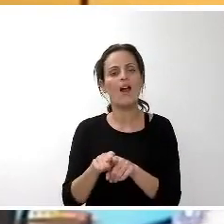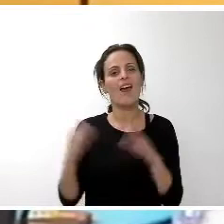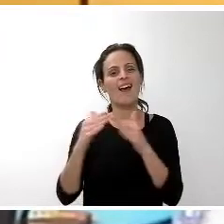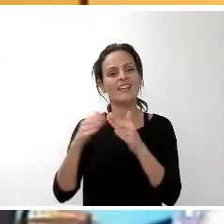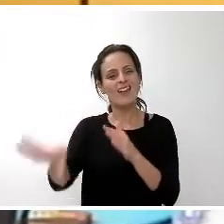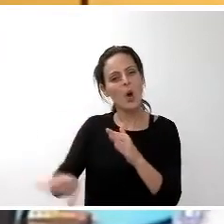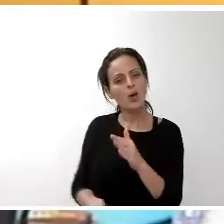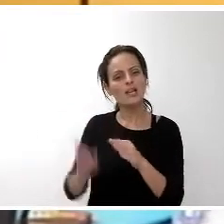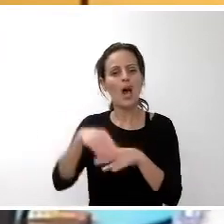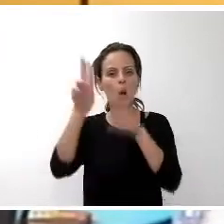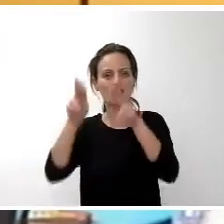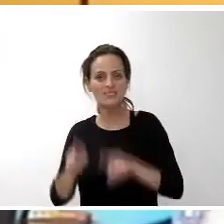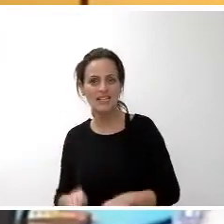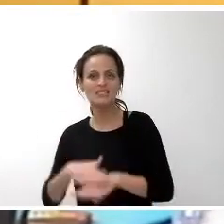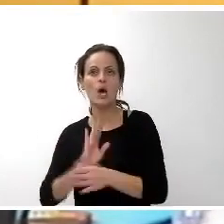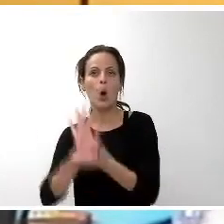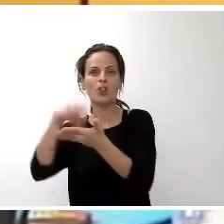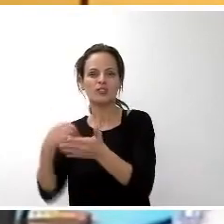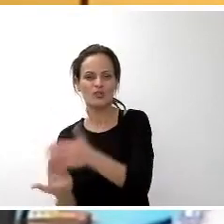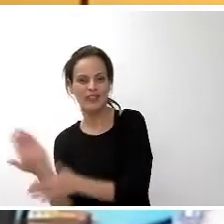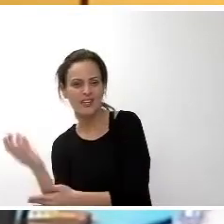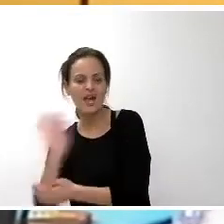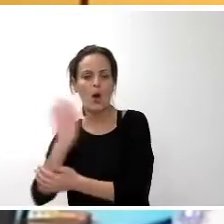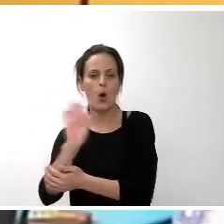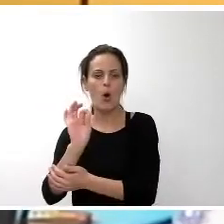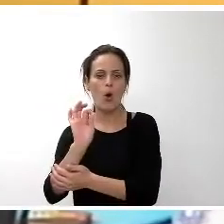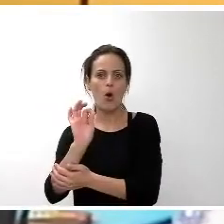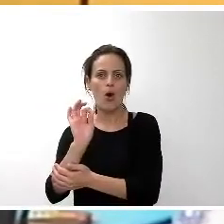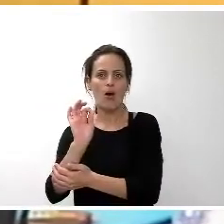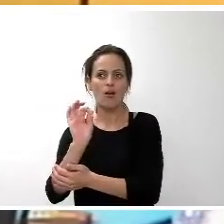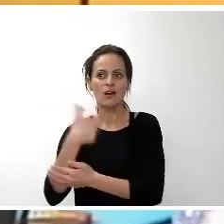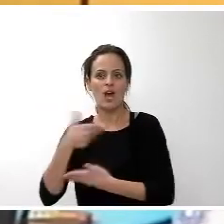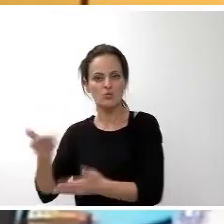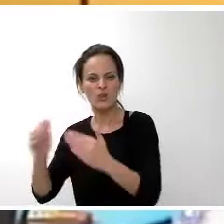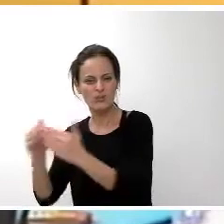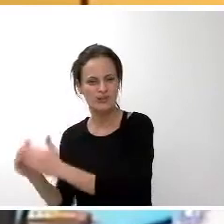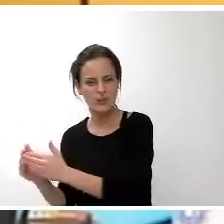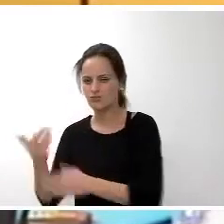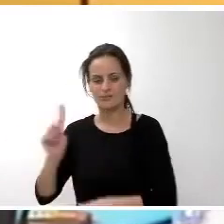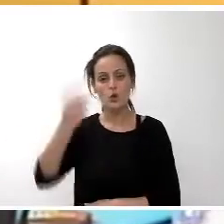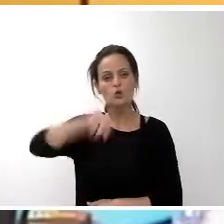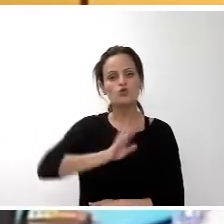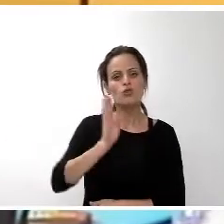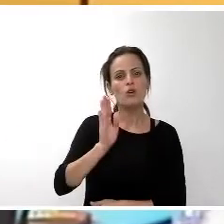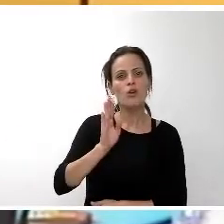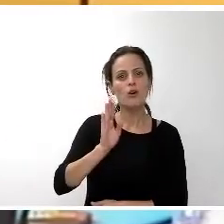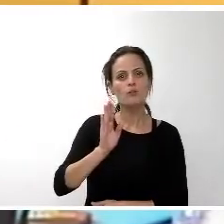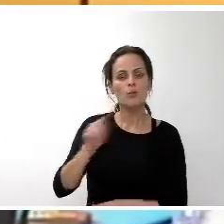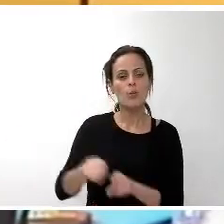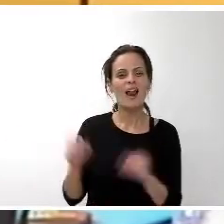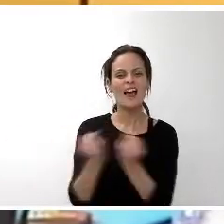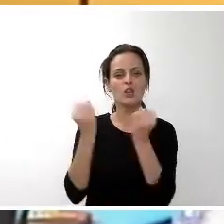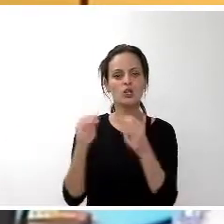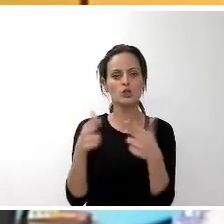día, los centros ocupacionales, la ayuda a domicilio. Nosotros entendemos la acción social como todo aquello que